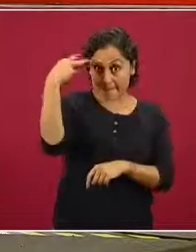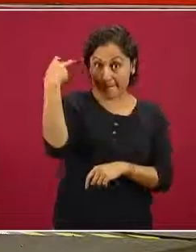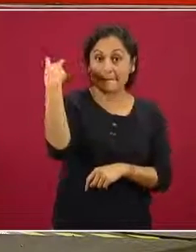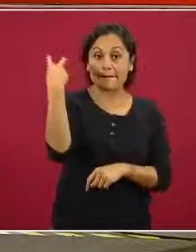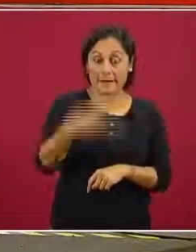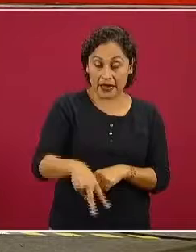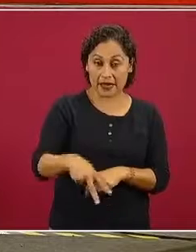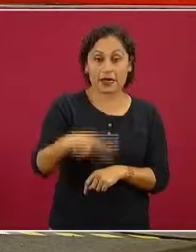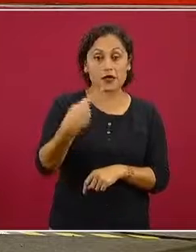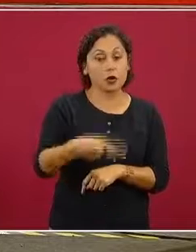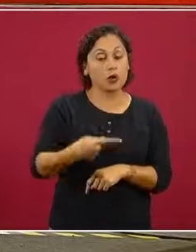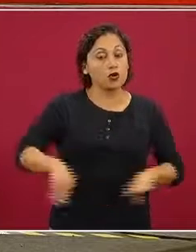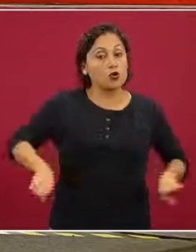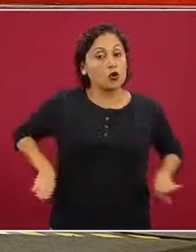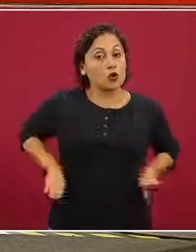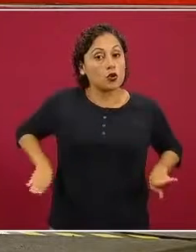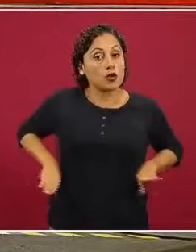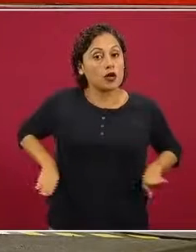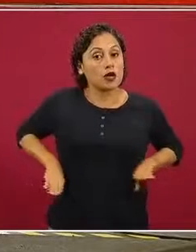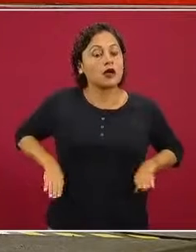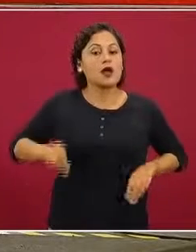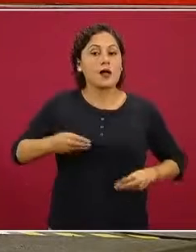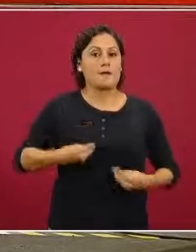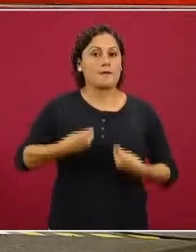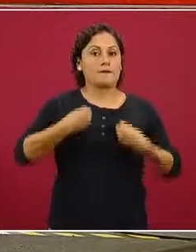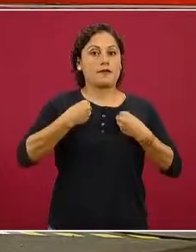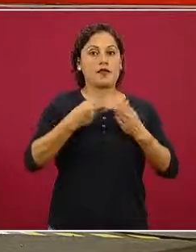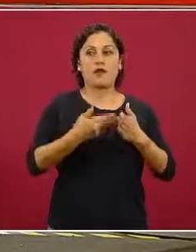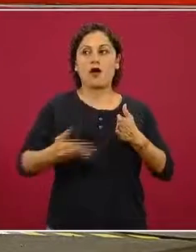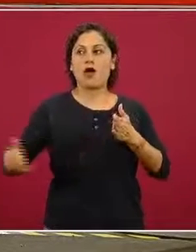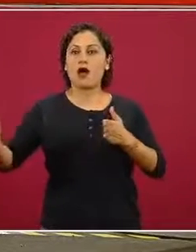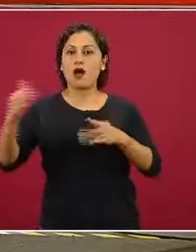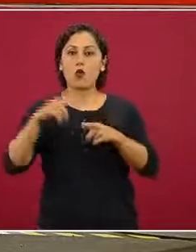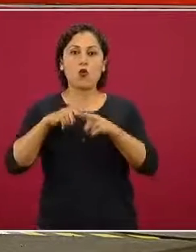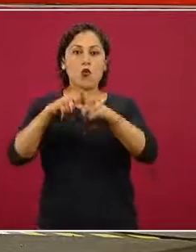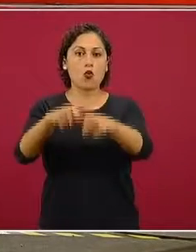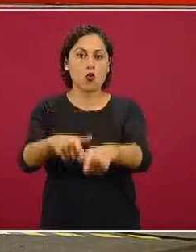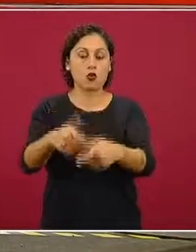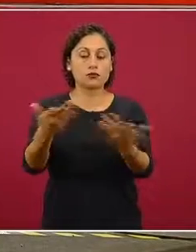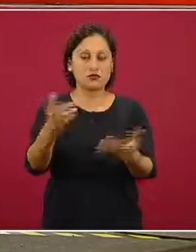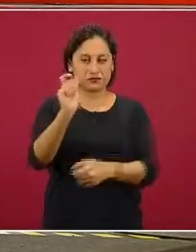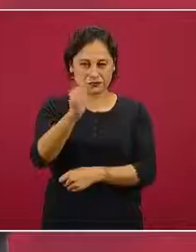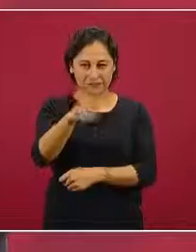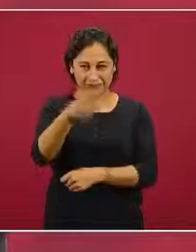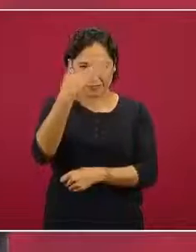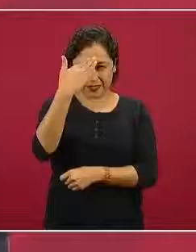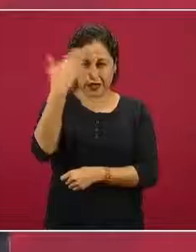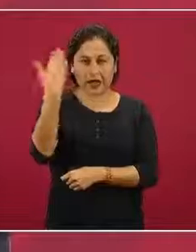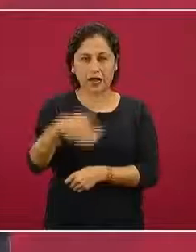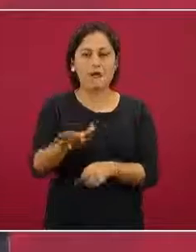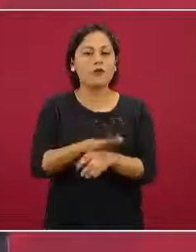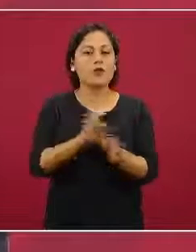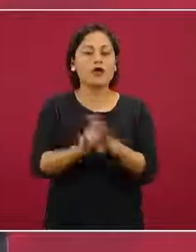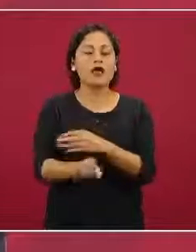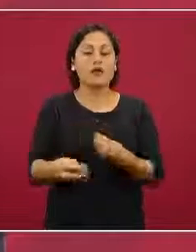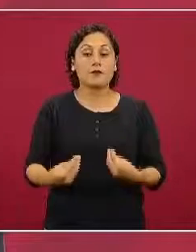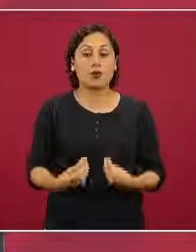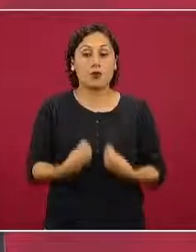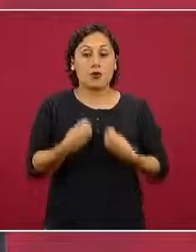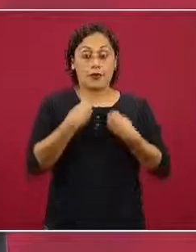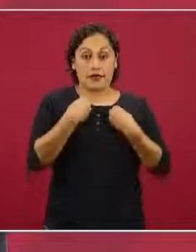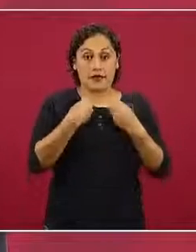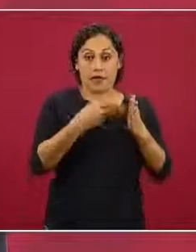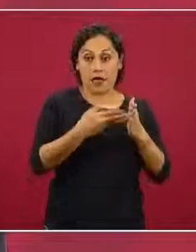para las personas que no están familiarizadas con esta idea es el número de años que en promedio una persona